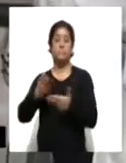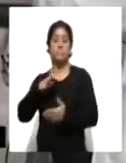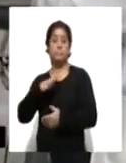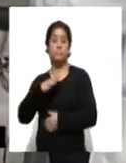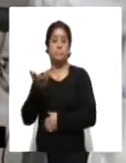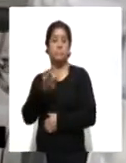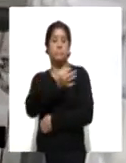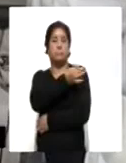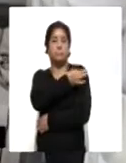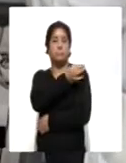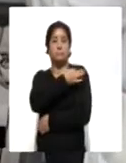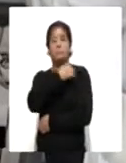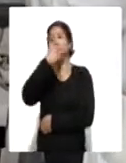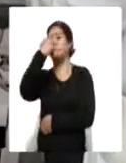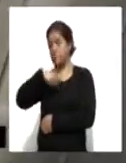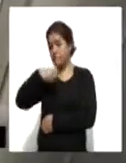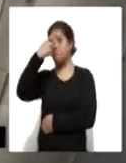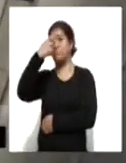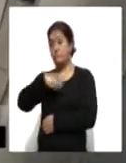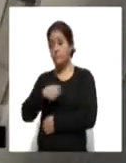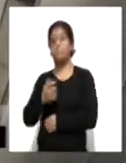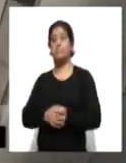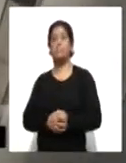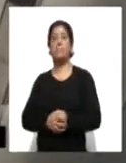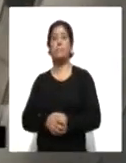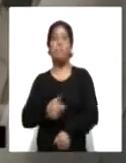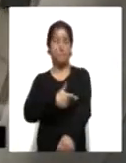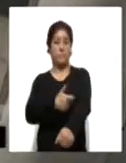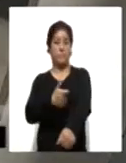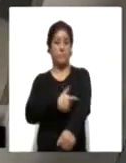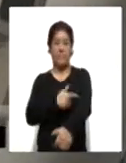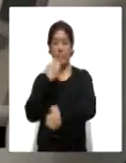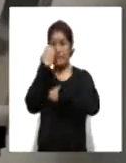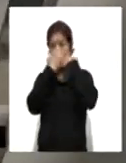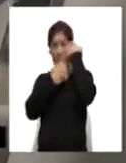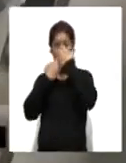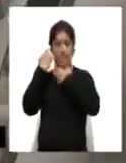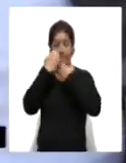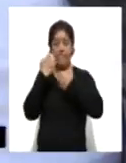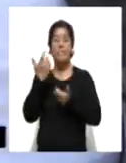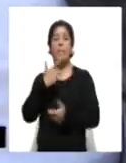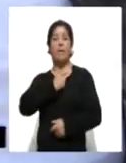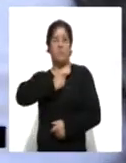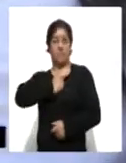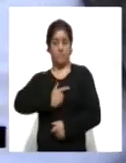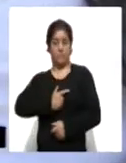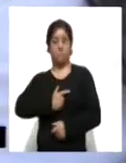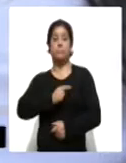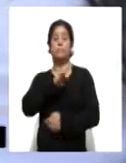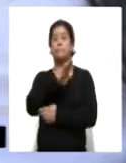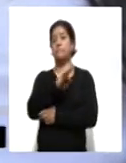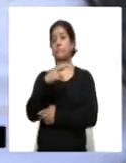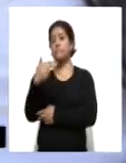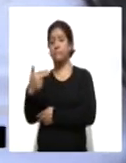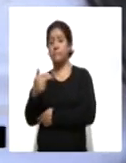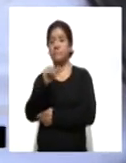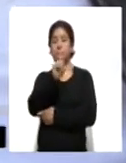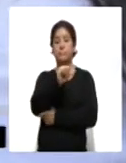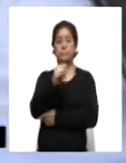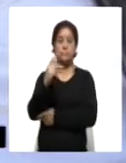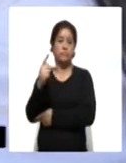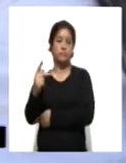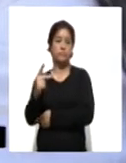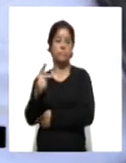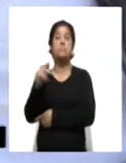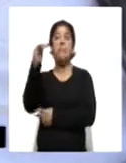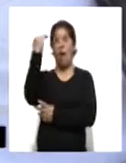está la vacuna contra influenza, exámenes de laboratorio como química sanguínea, examen general de orina, biometría hemática, antígeno prostático